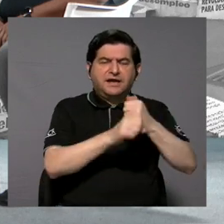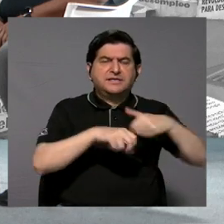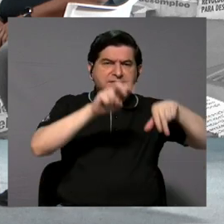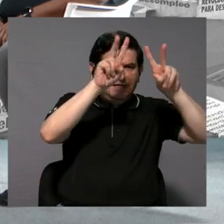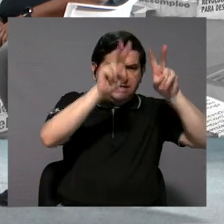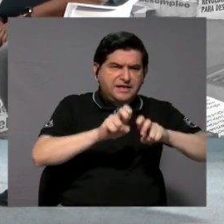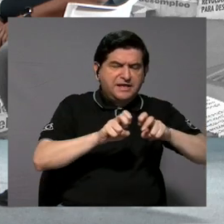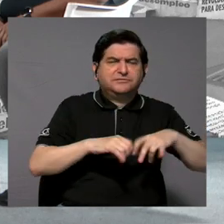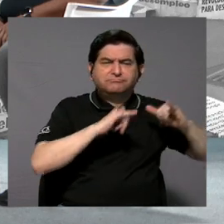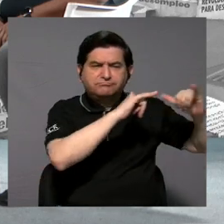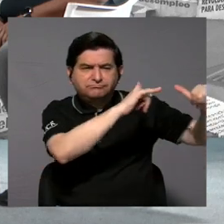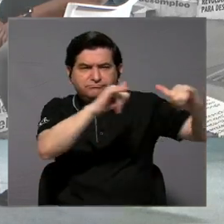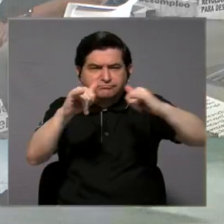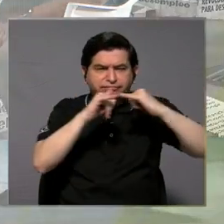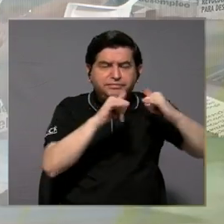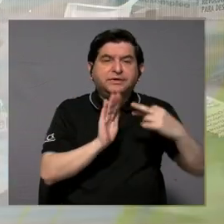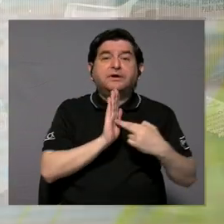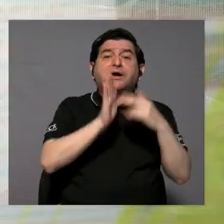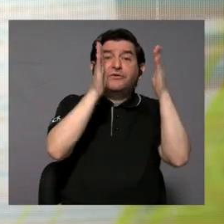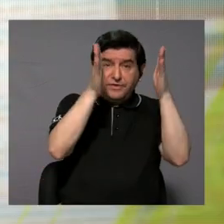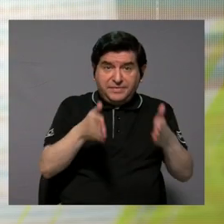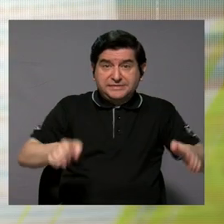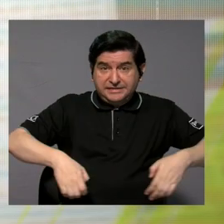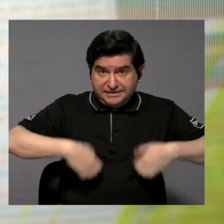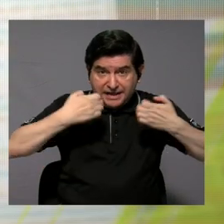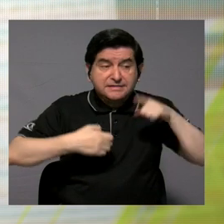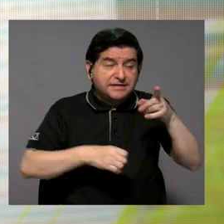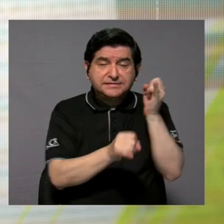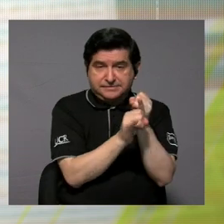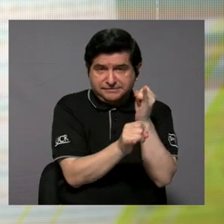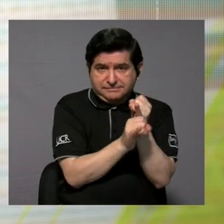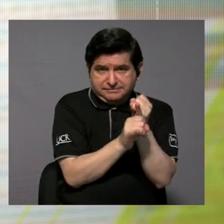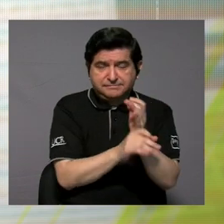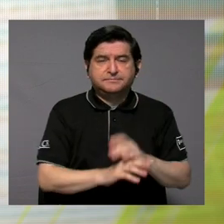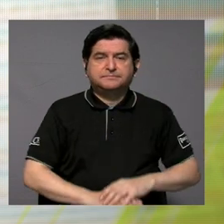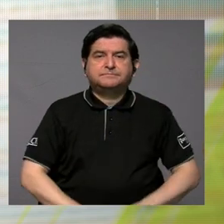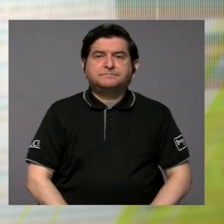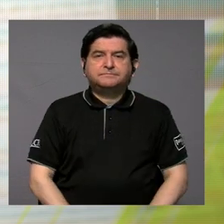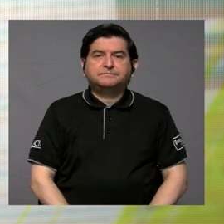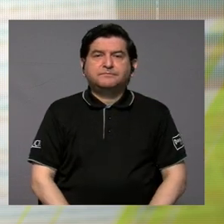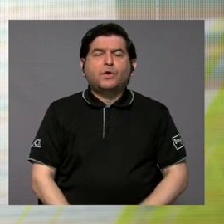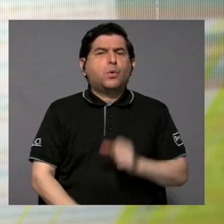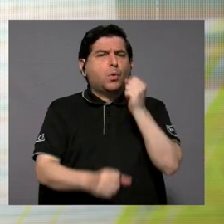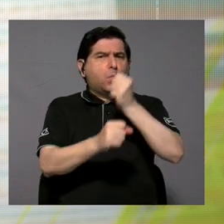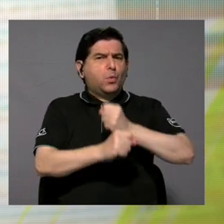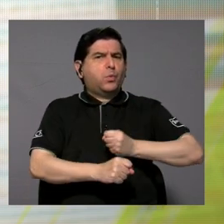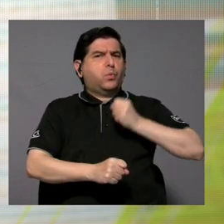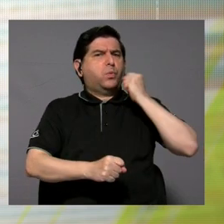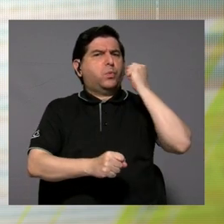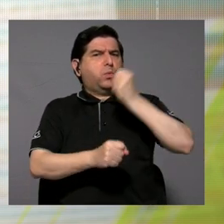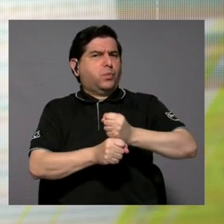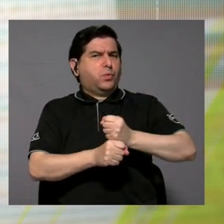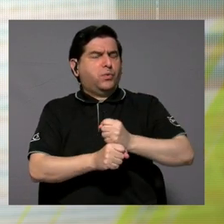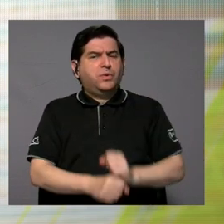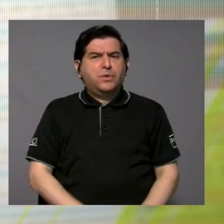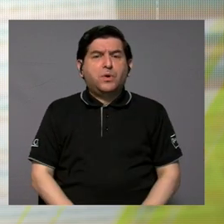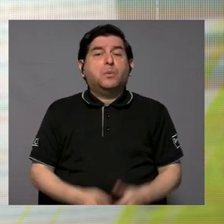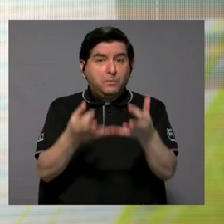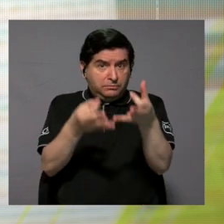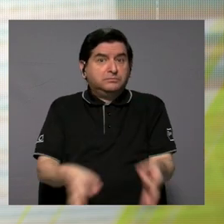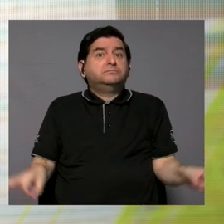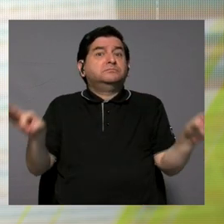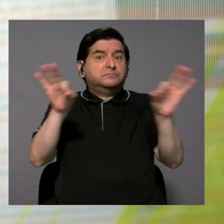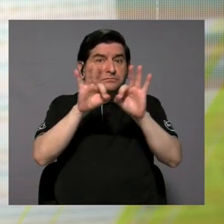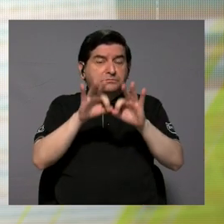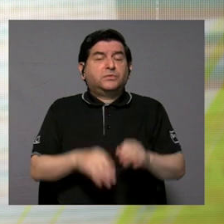pruebas estandarizadas, o hay representantes de estas entidades. Ha sido un trabajo sustantivo